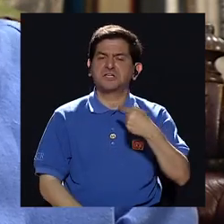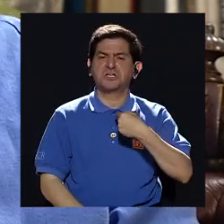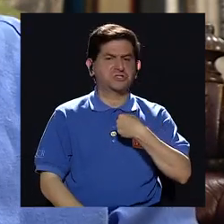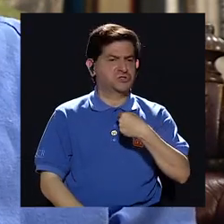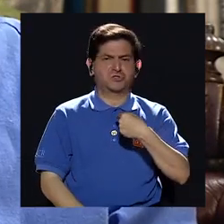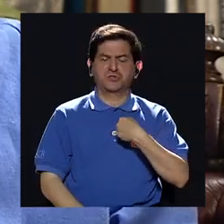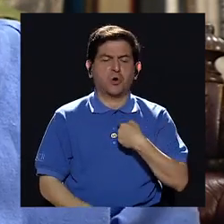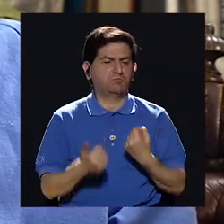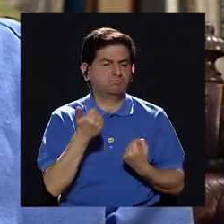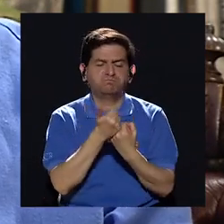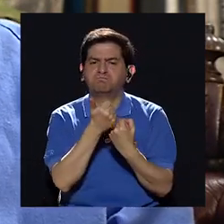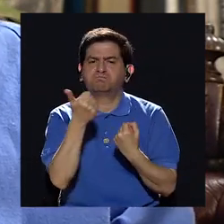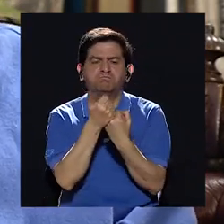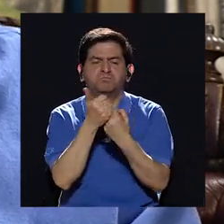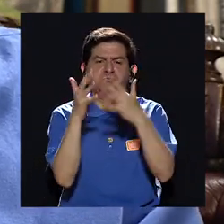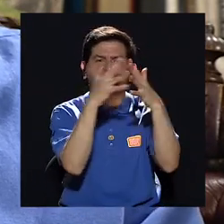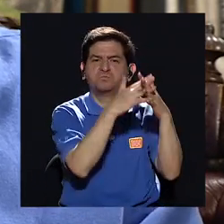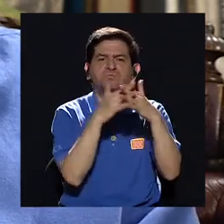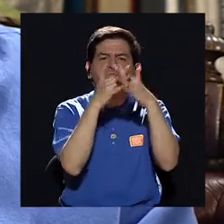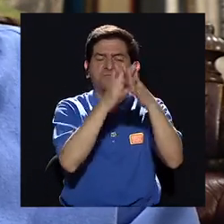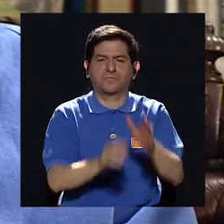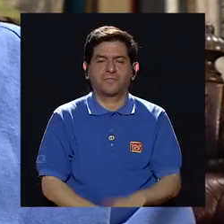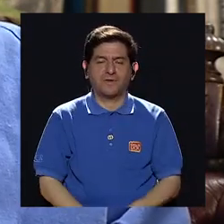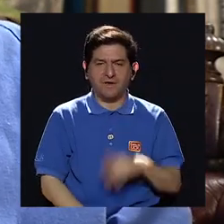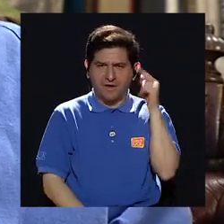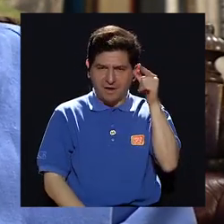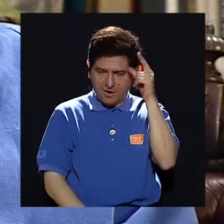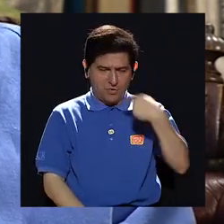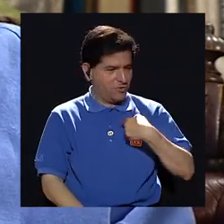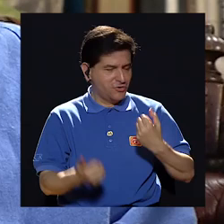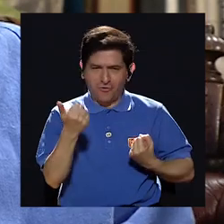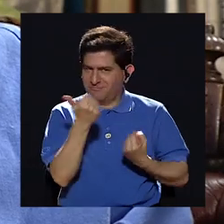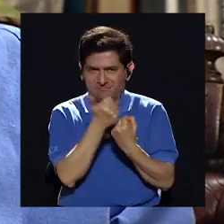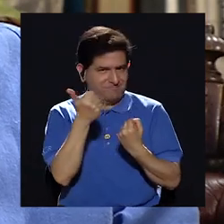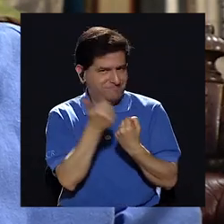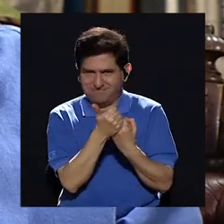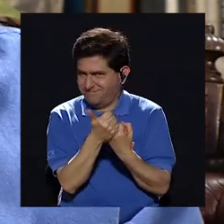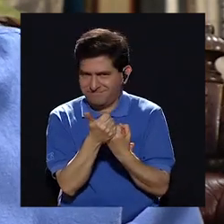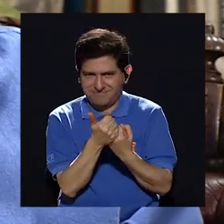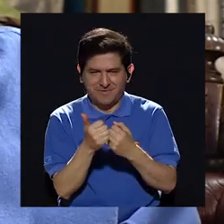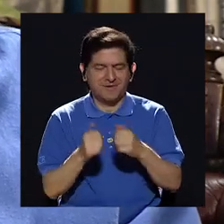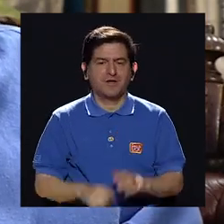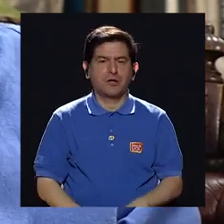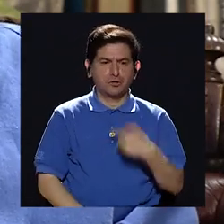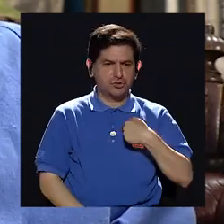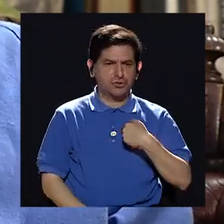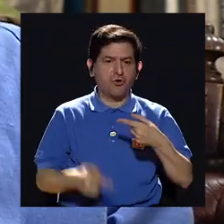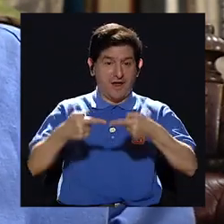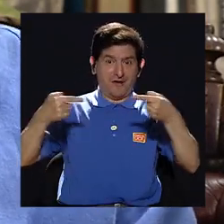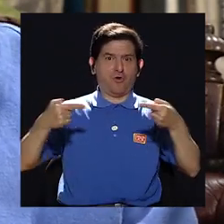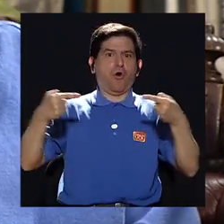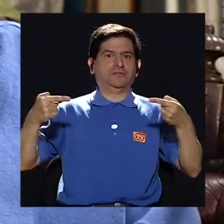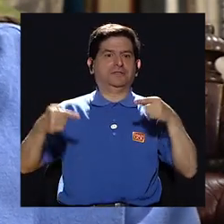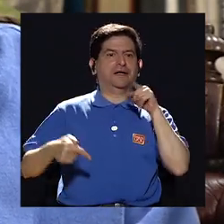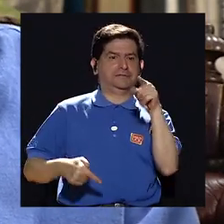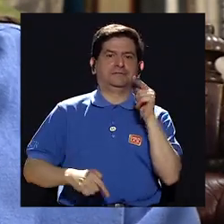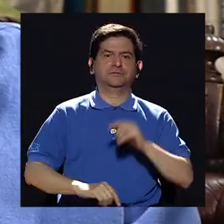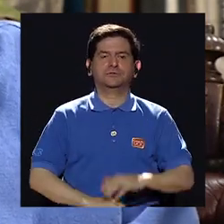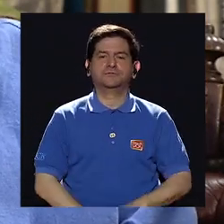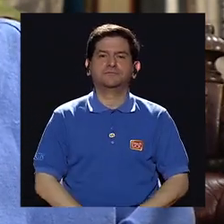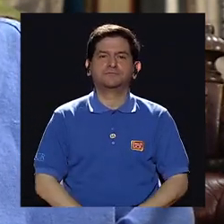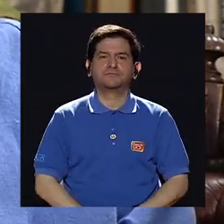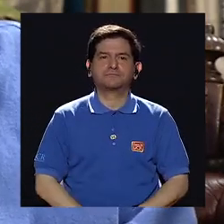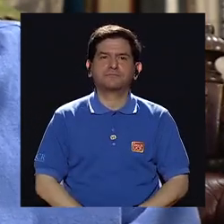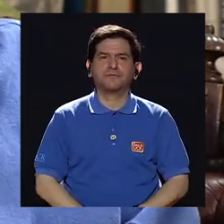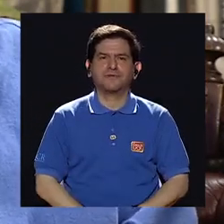yo no estoy colaborando con los Estados Unidos y evidentemente no estaba colaborando, los estaba adversando. Y